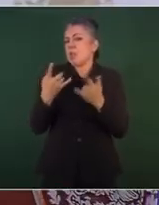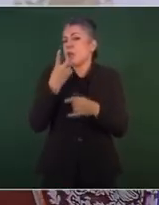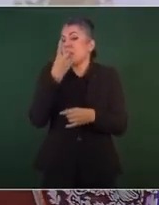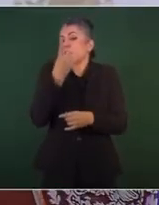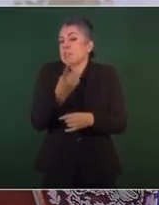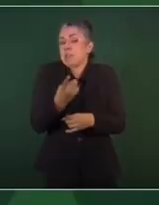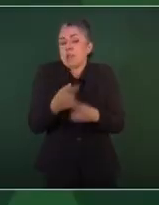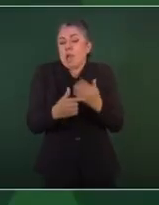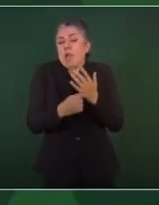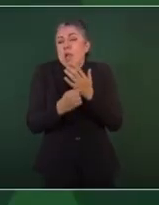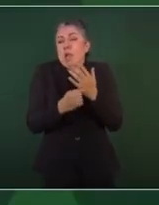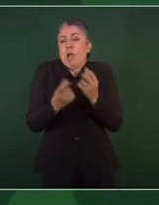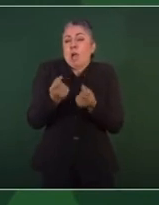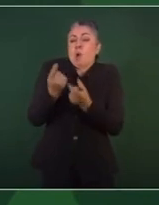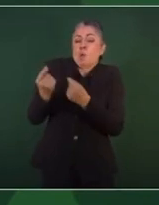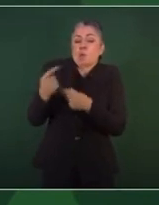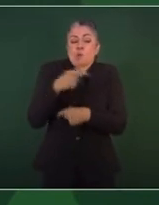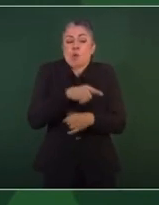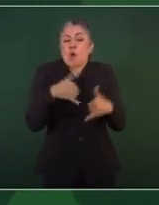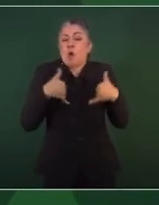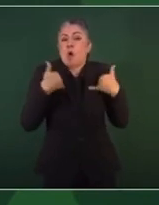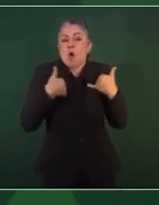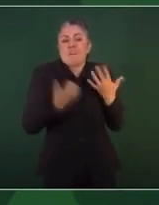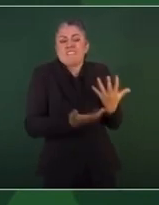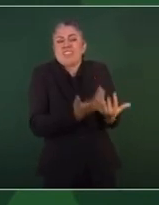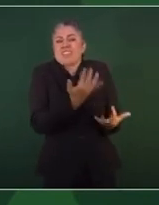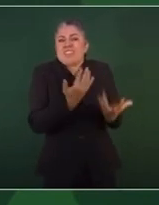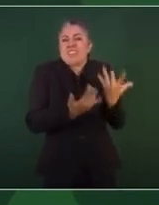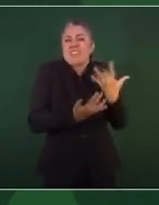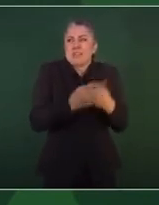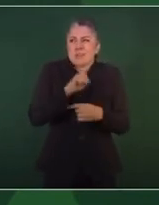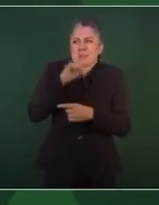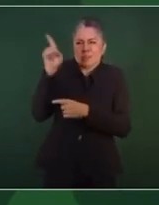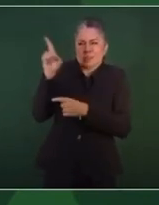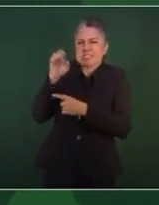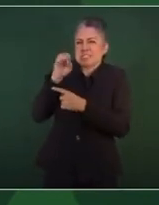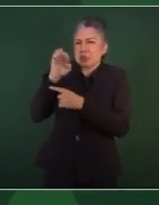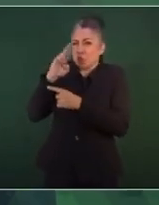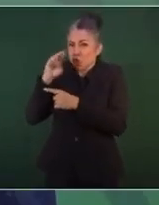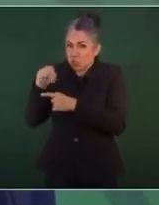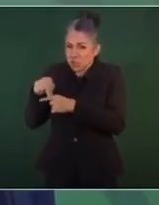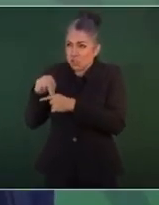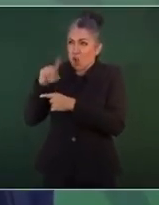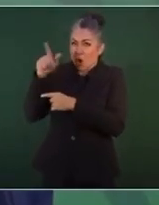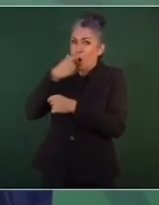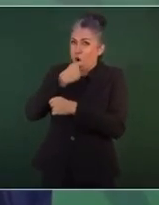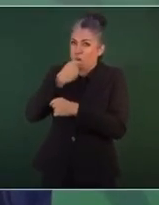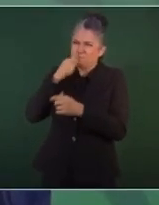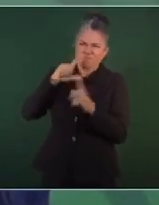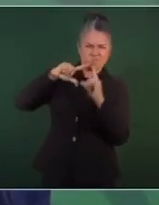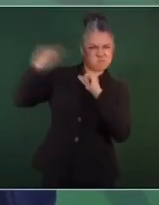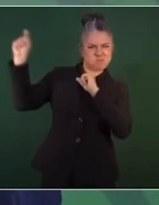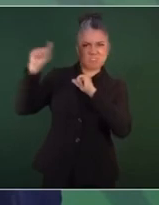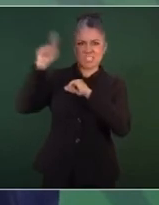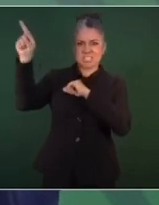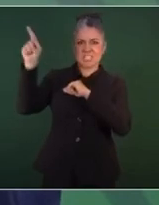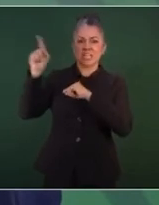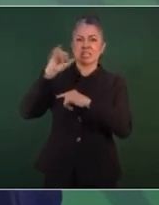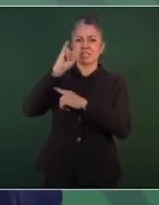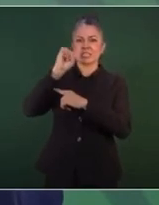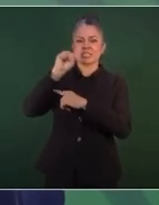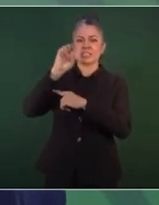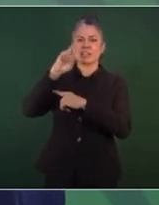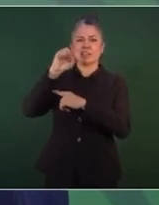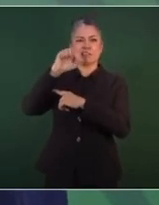quemados y este señor Serón se fue allá a Israel y participó en